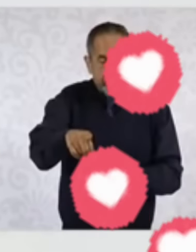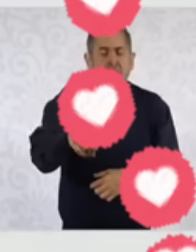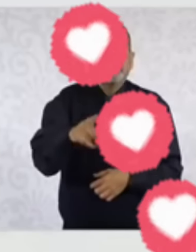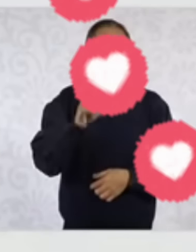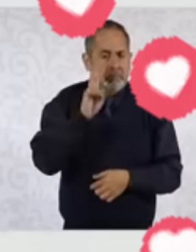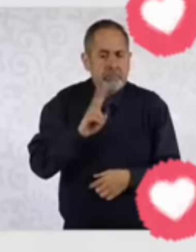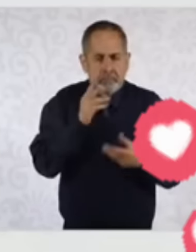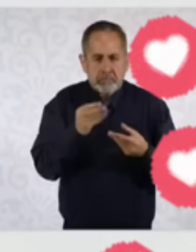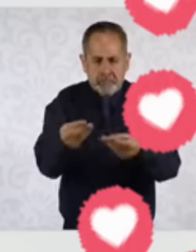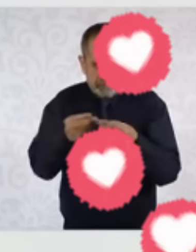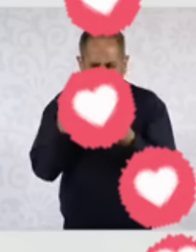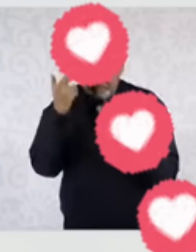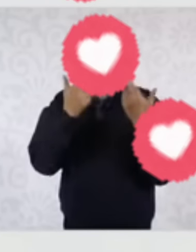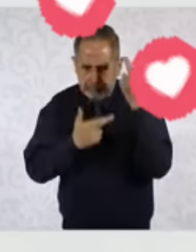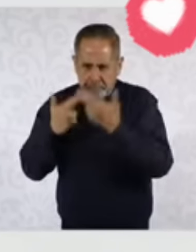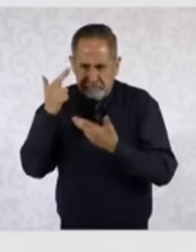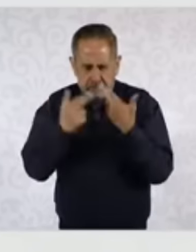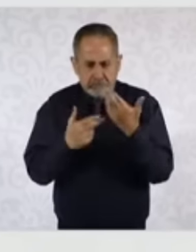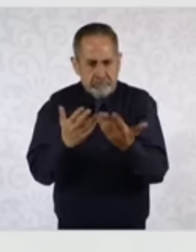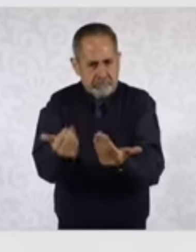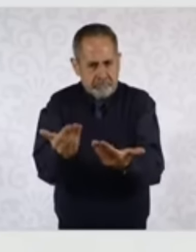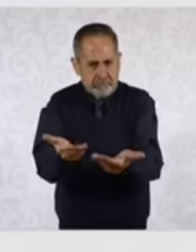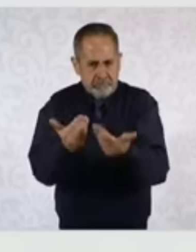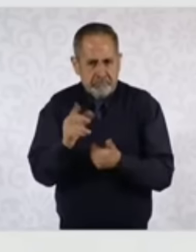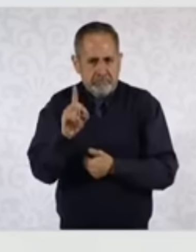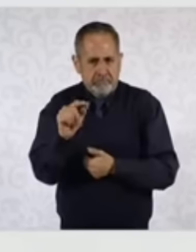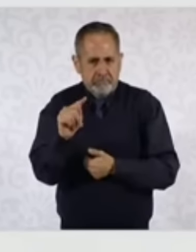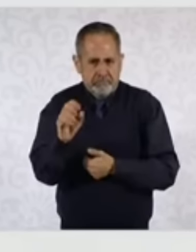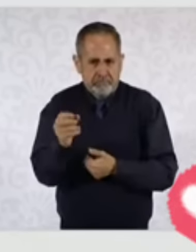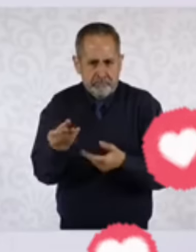revisarla, que podamos tener los datos.